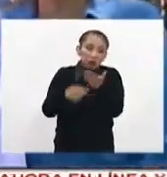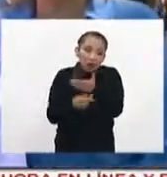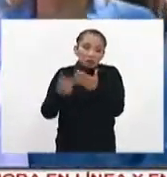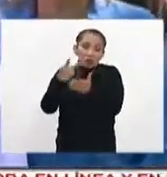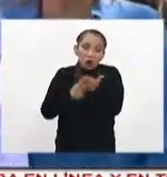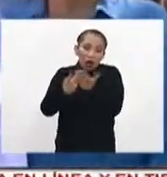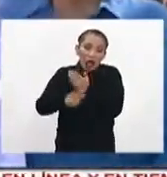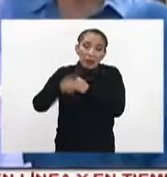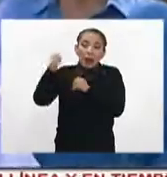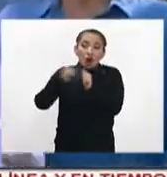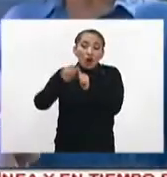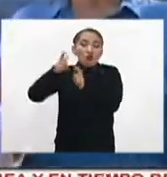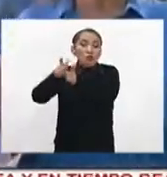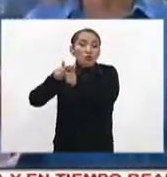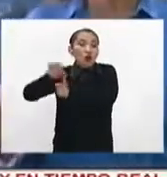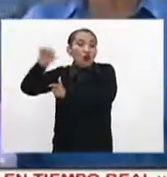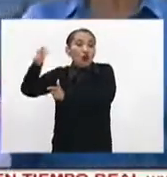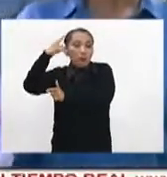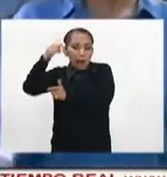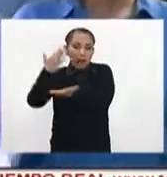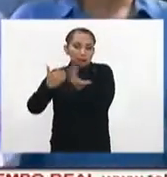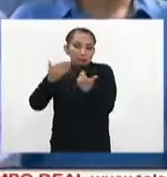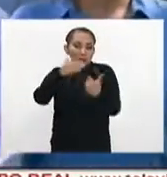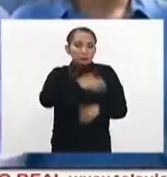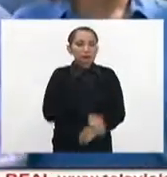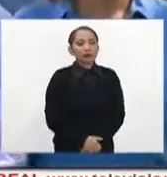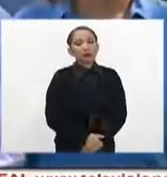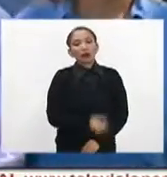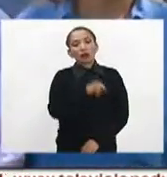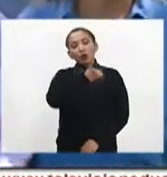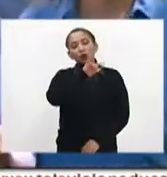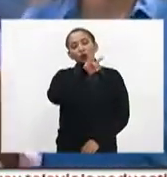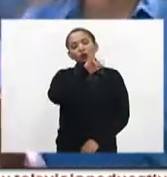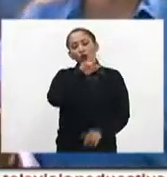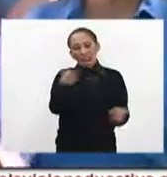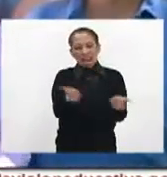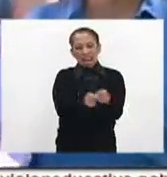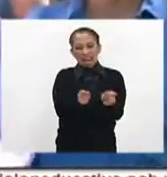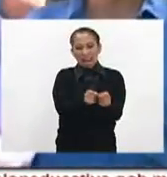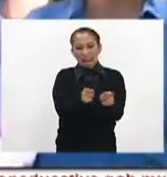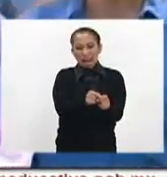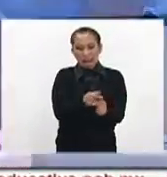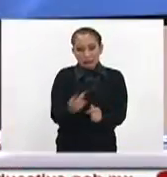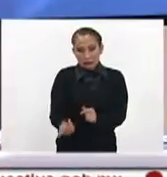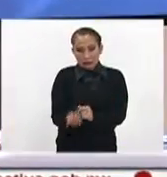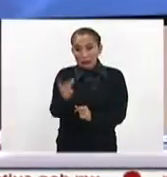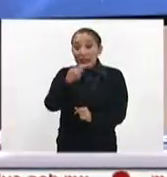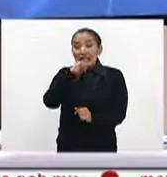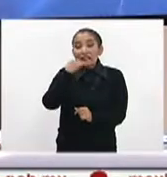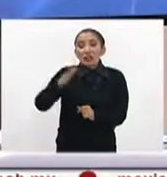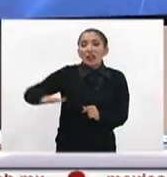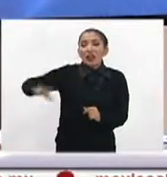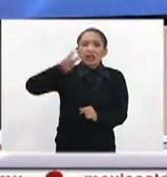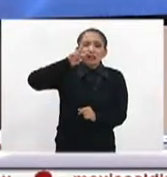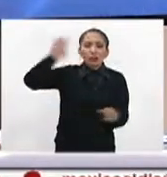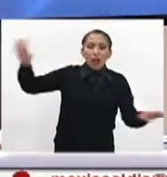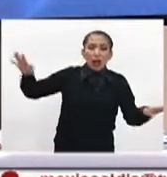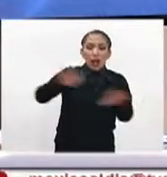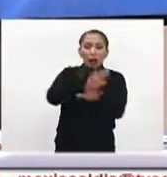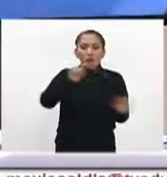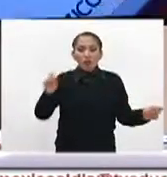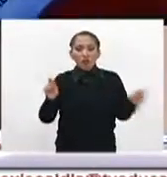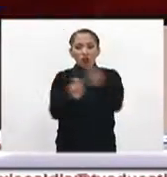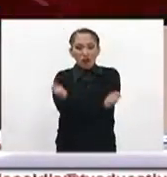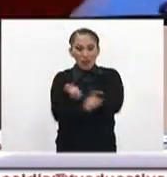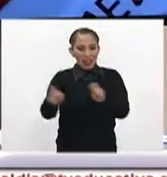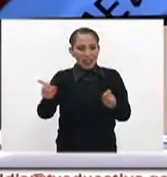ley con la oposición para poderlo sacar adelante. Julio Wright, brevemente, Julio, Chile da un viraje de la